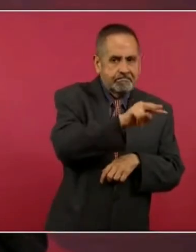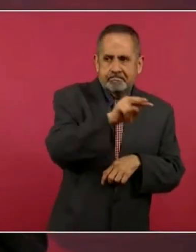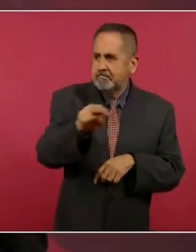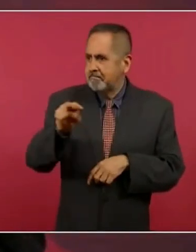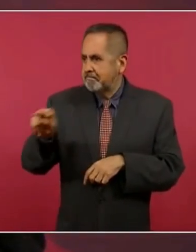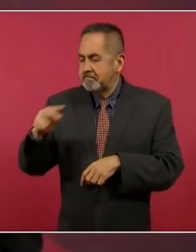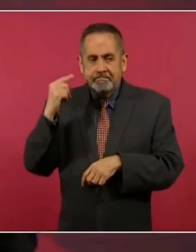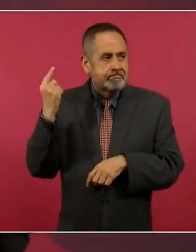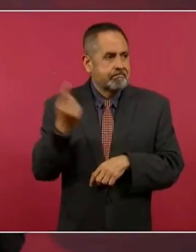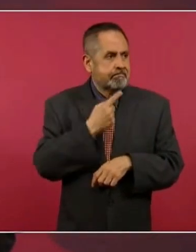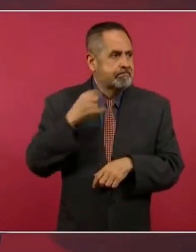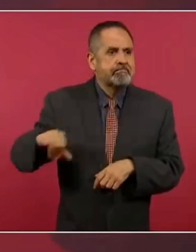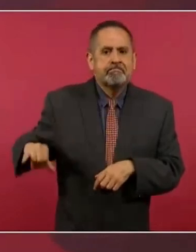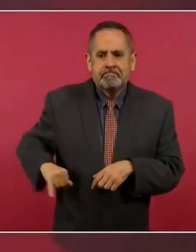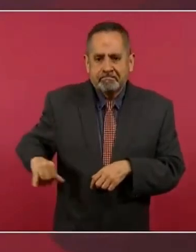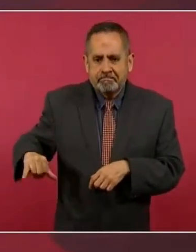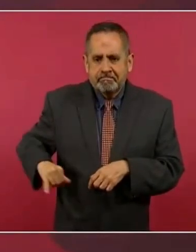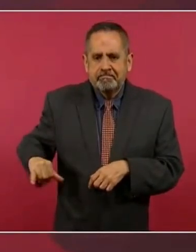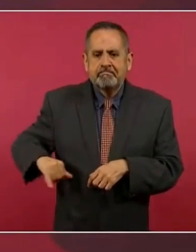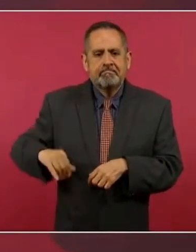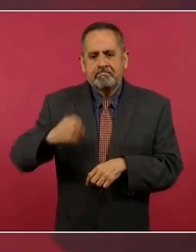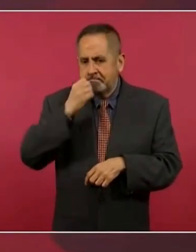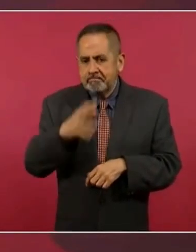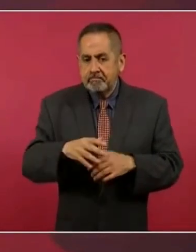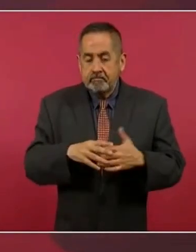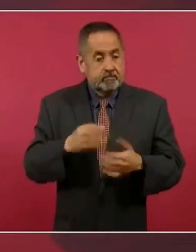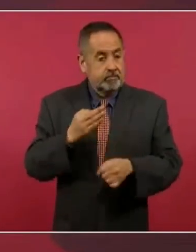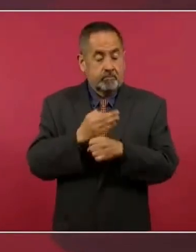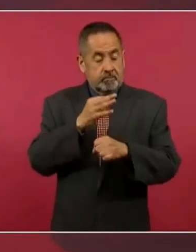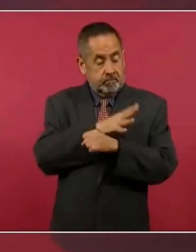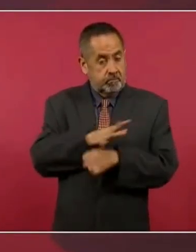Son momentos estelares.